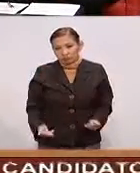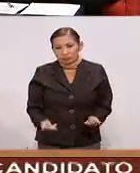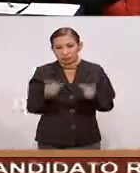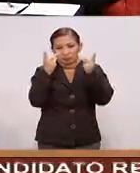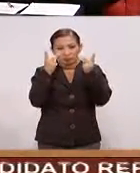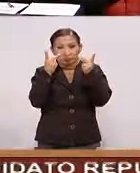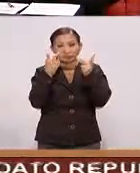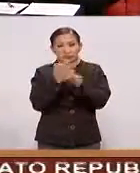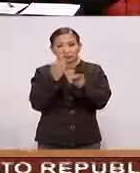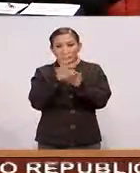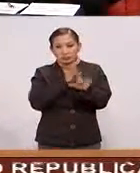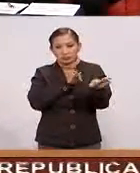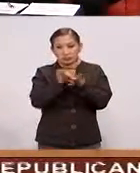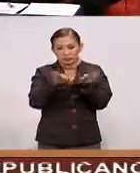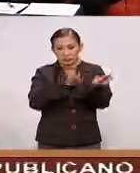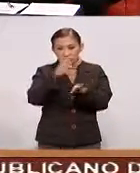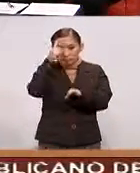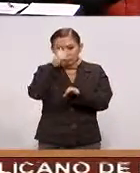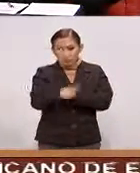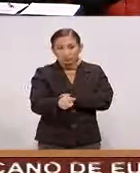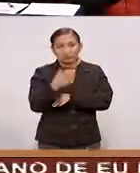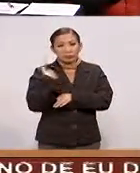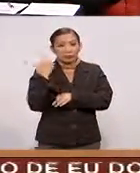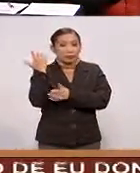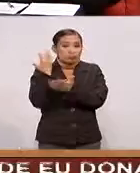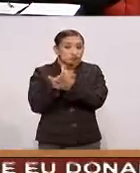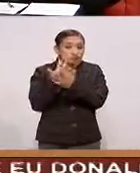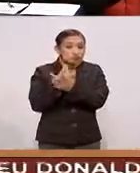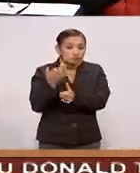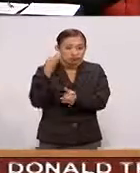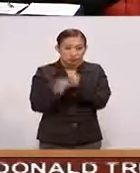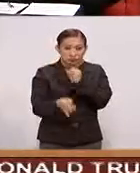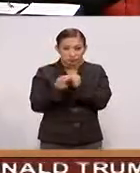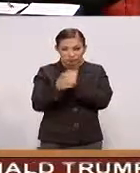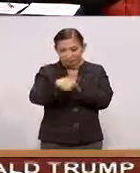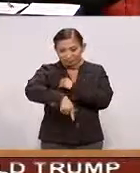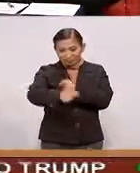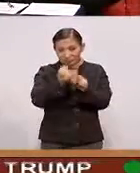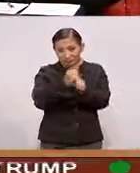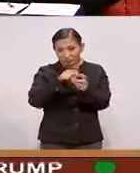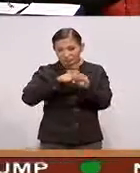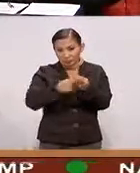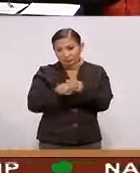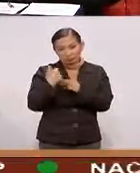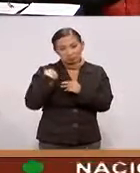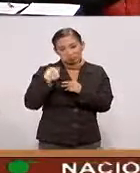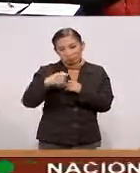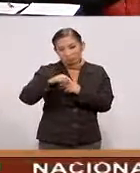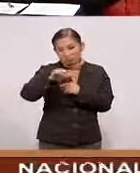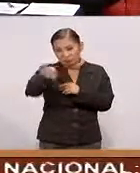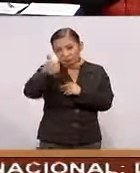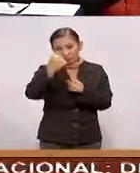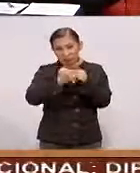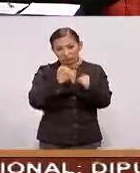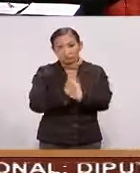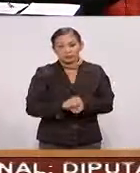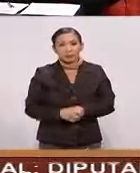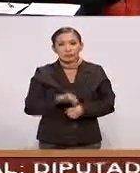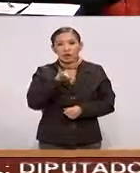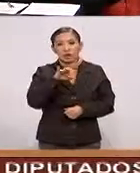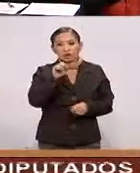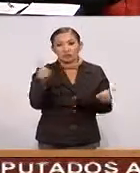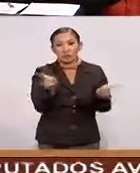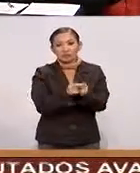Estoy trabajando Ahorita para que Espero que a finales De este año O inicios del otro Pues ya Puede estar José